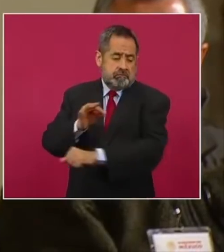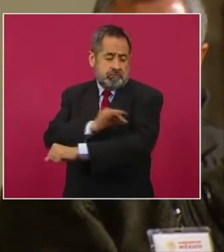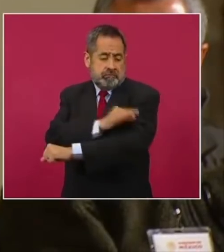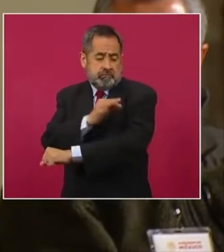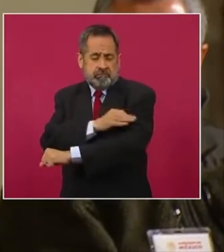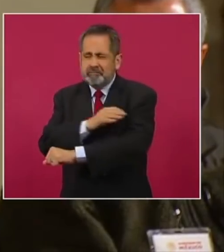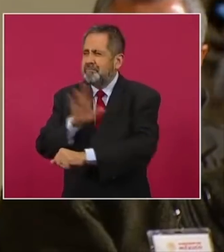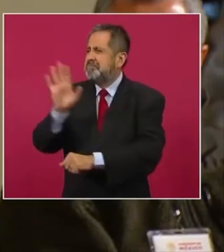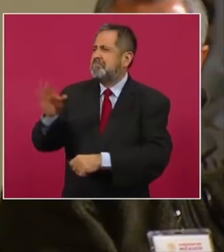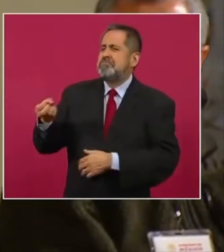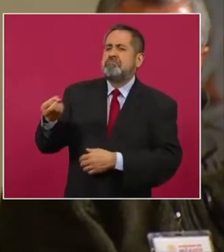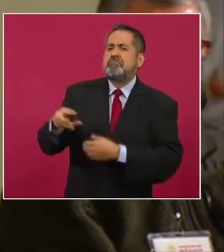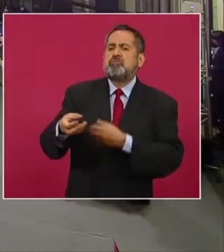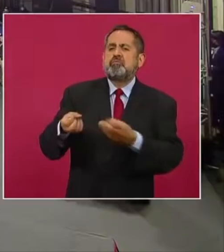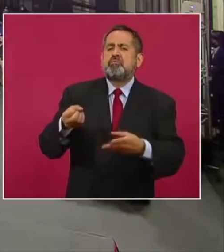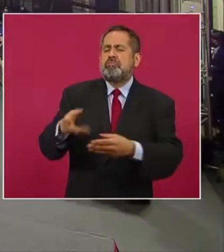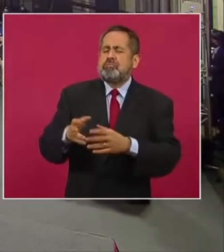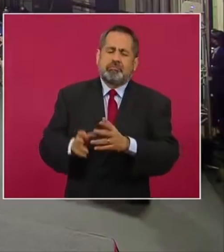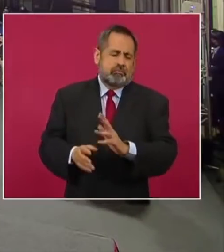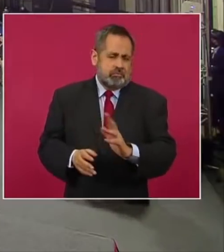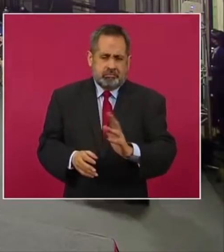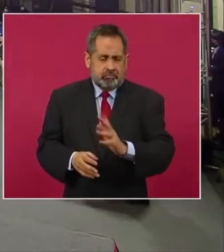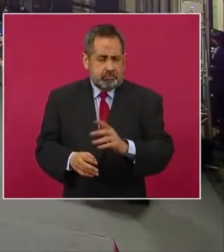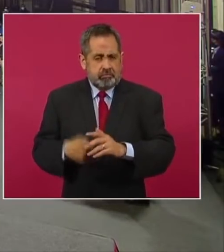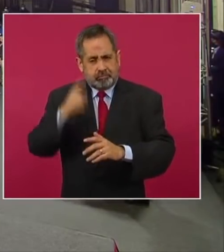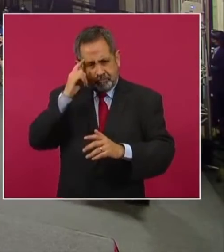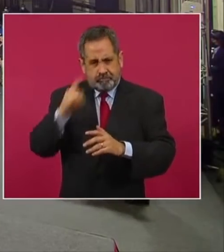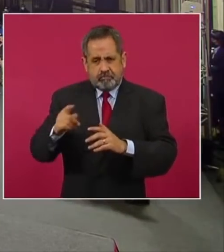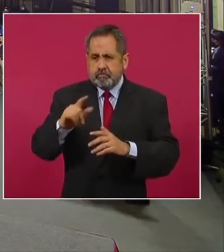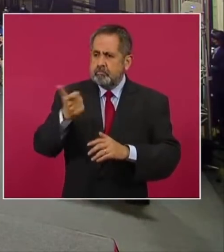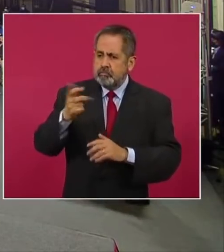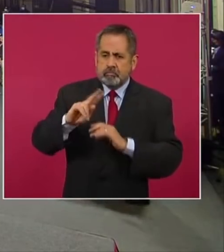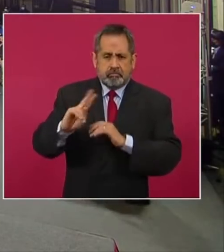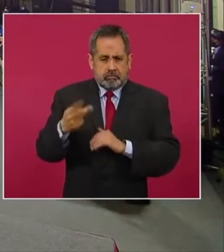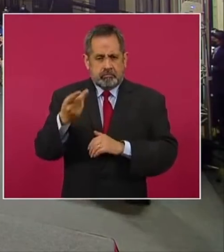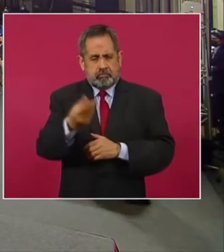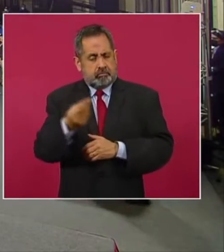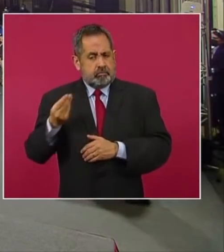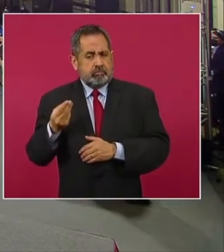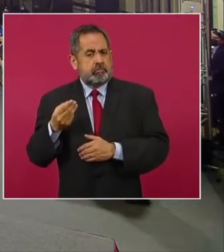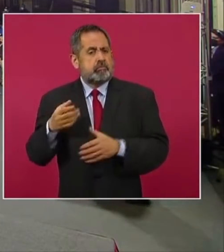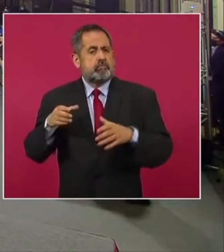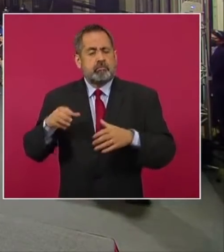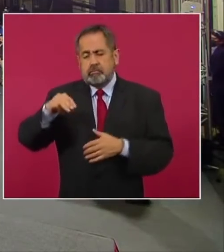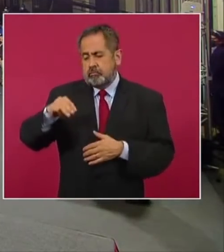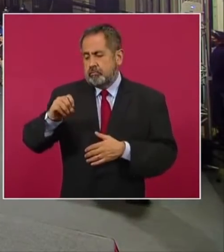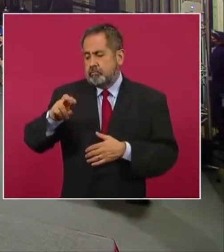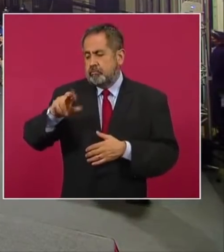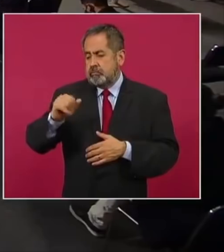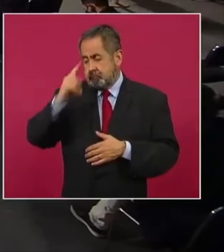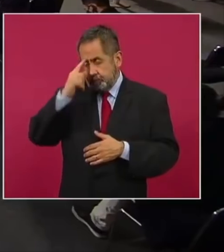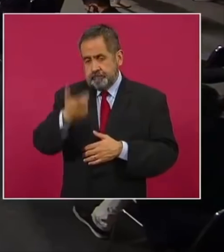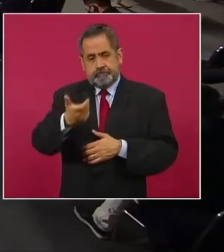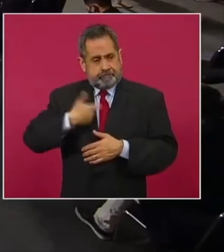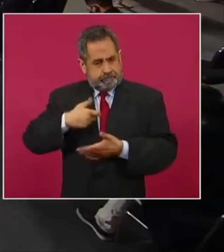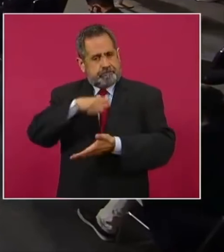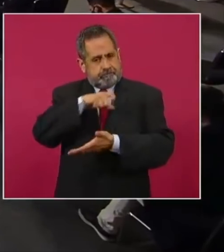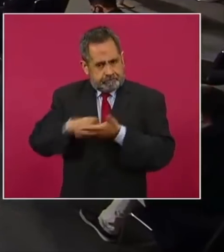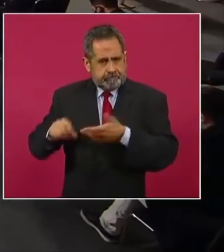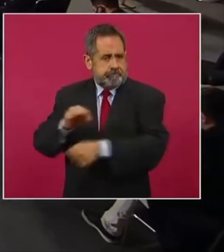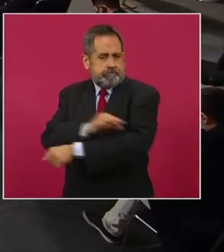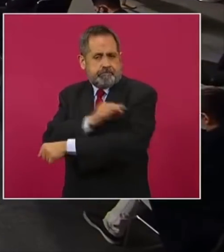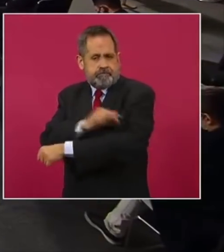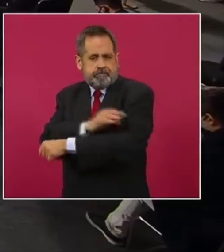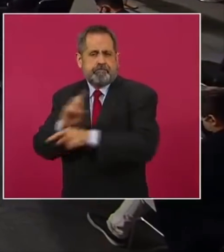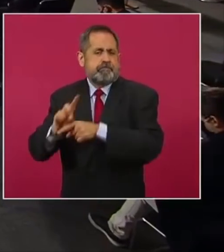dádivas en el tema del regreso del dinero por parte de Morena para que se puedan comprar vacunas? Que eso ya se ha